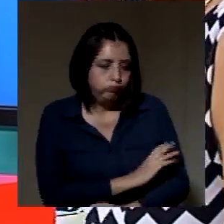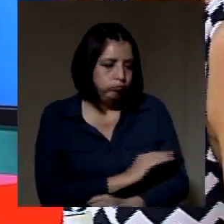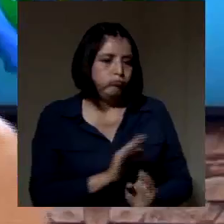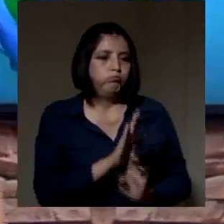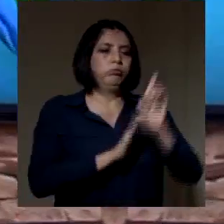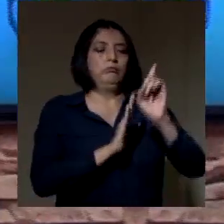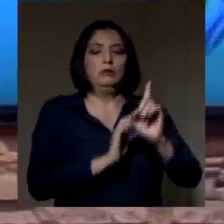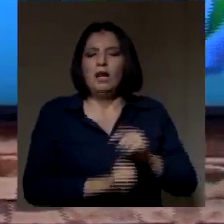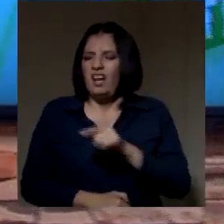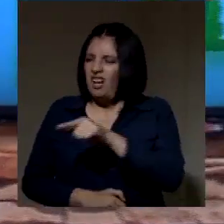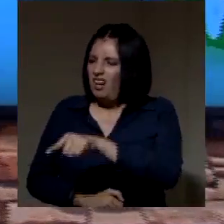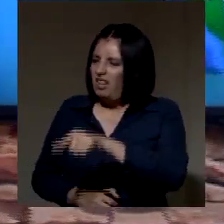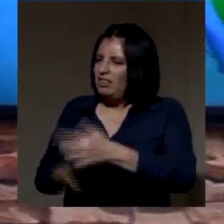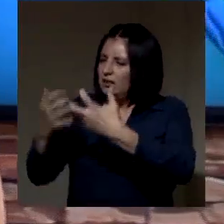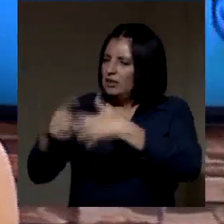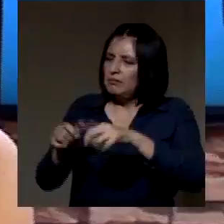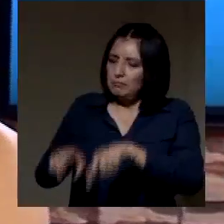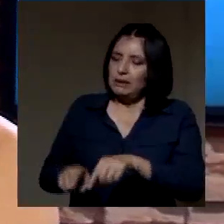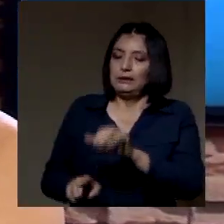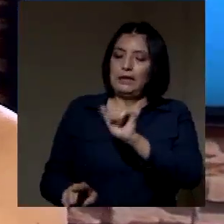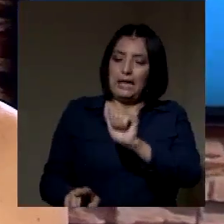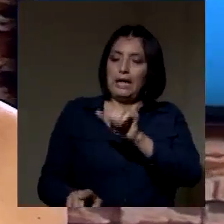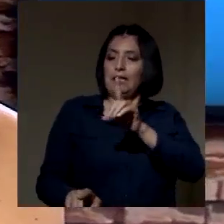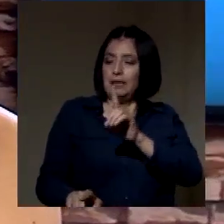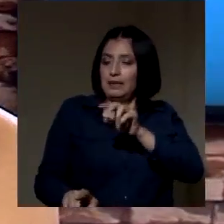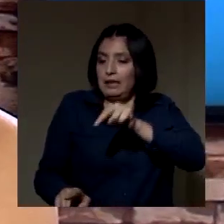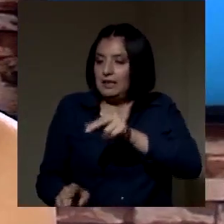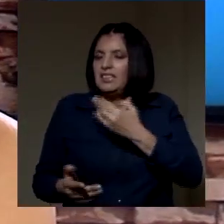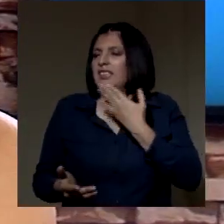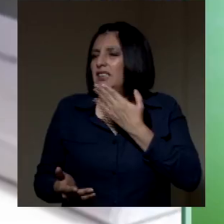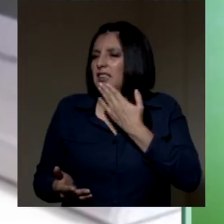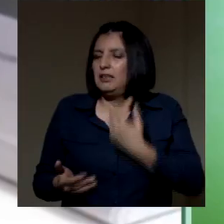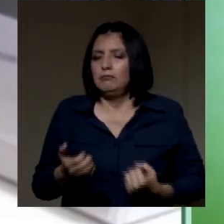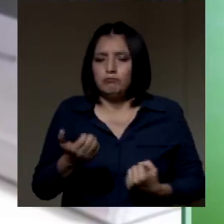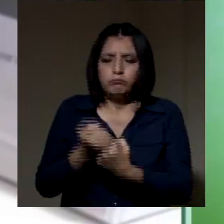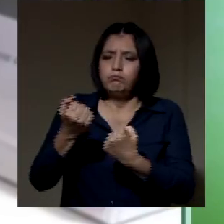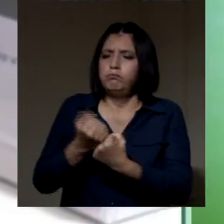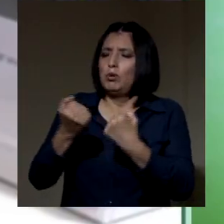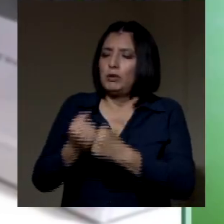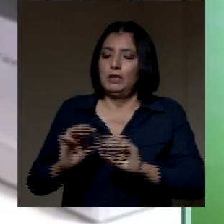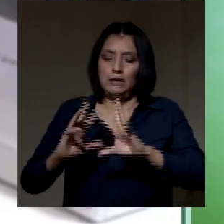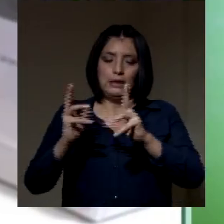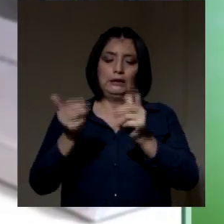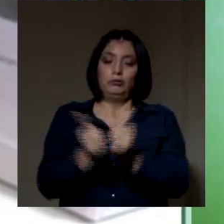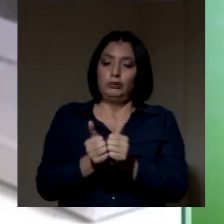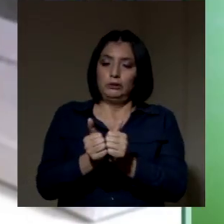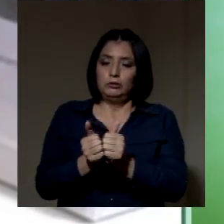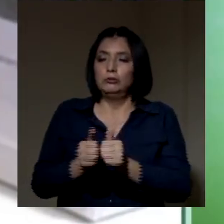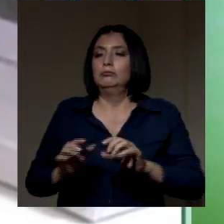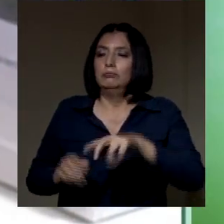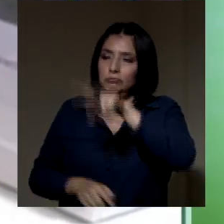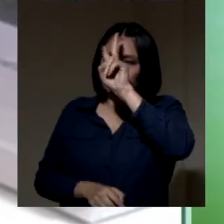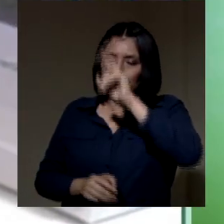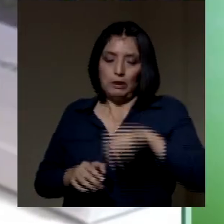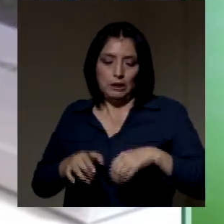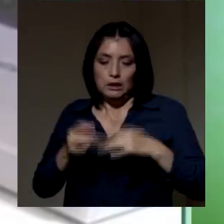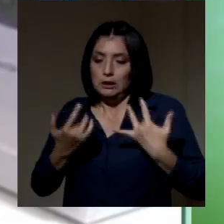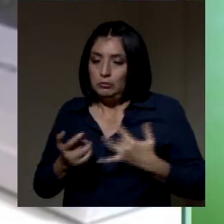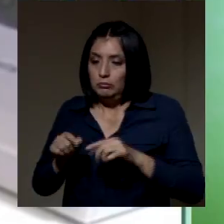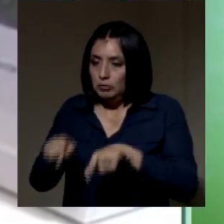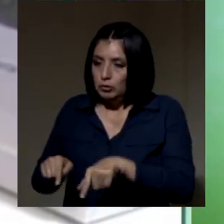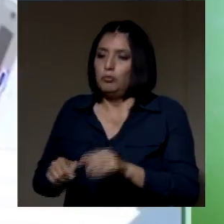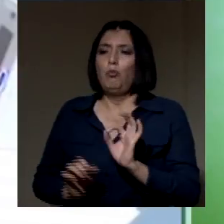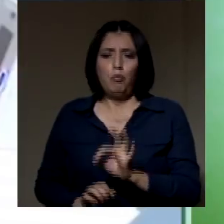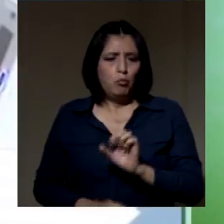Y este tensiómetro, AND, avalado por la Asociación Peruana de Cardiología, es muy